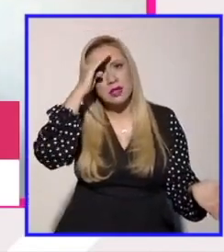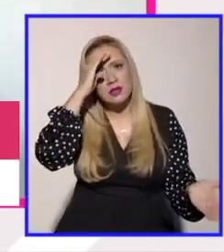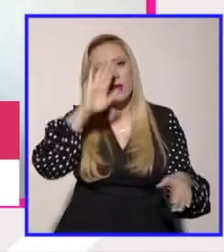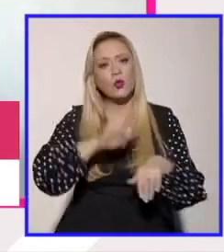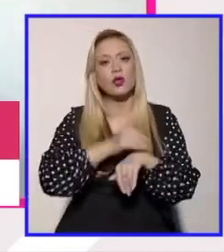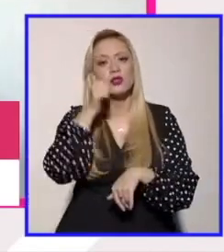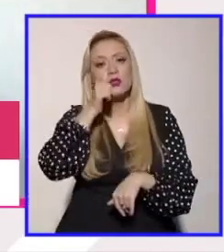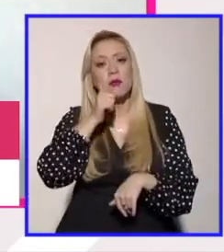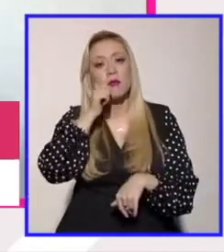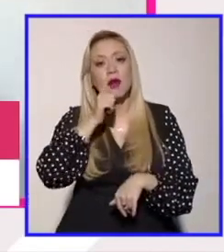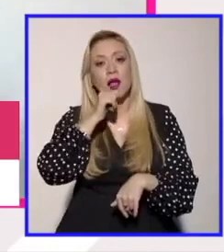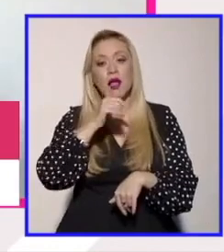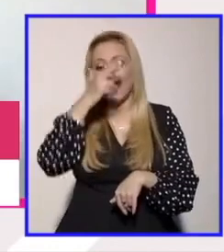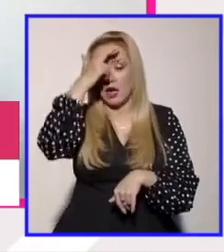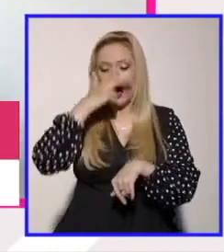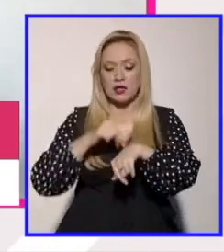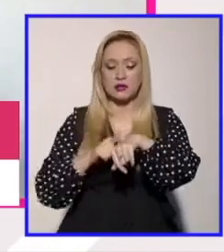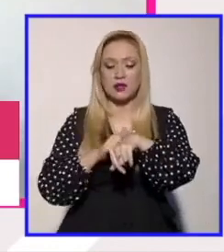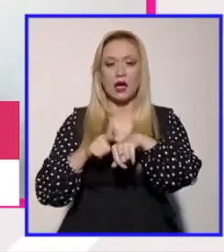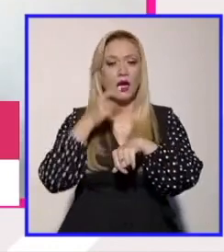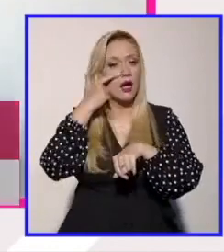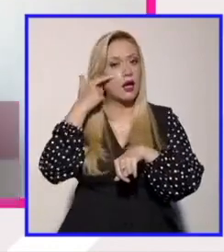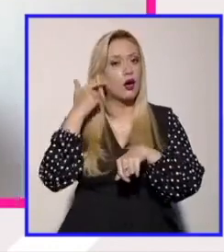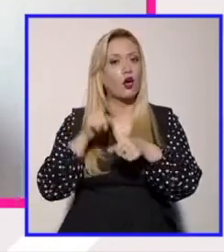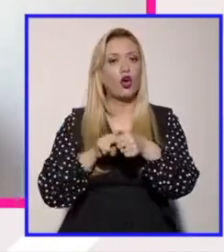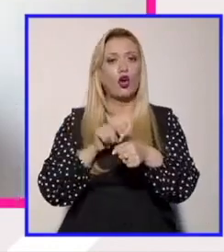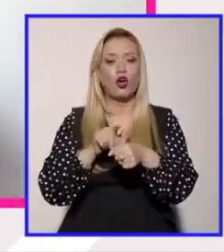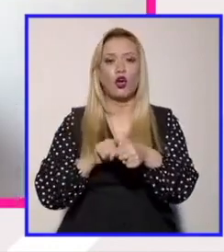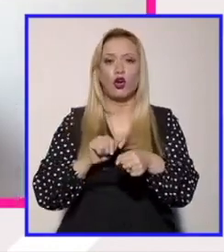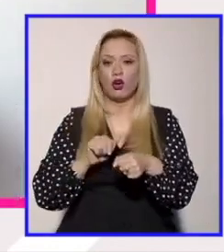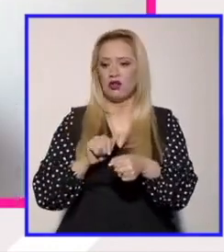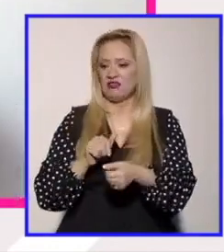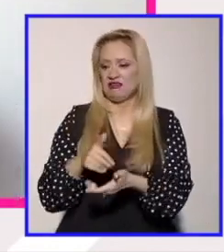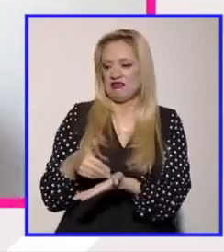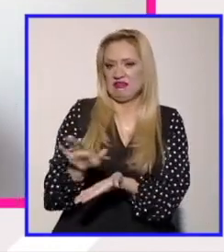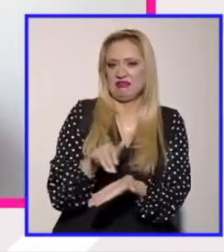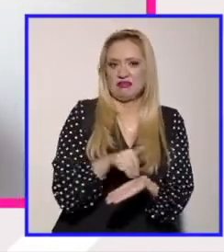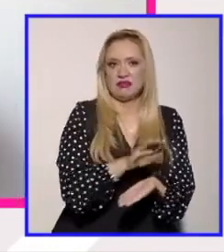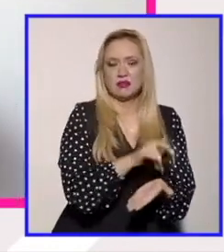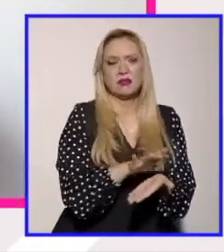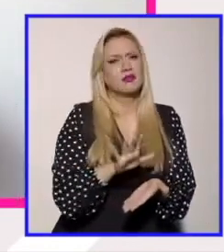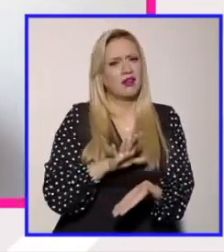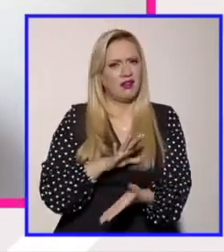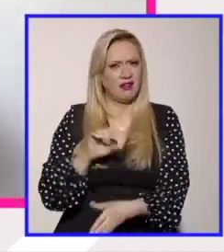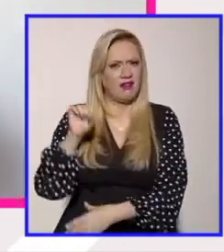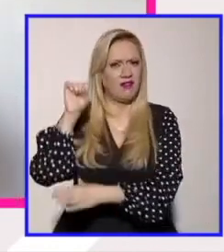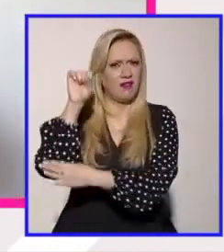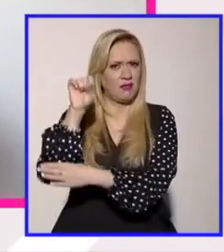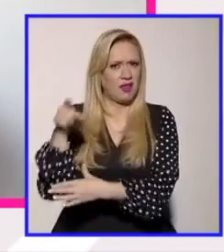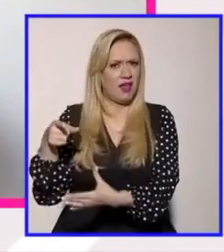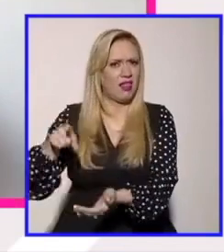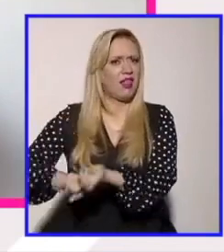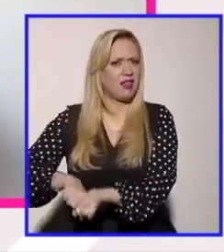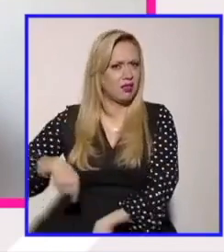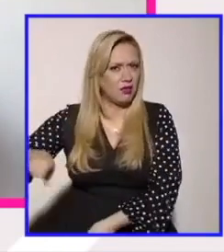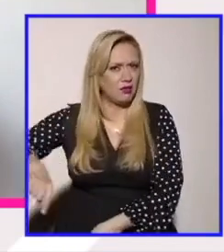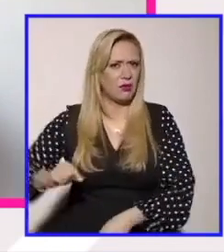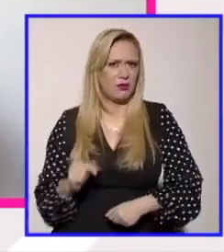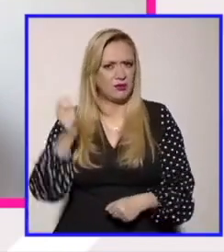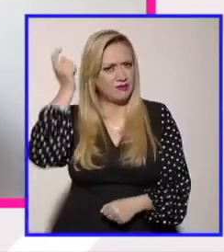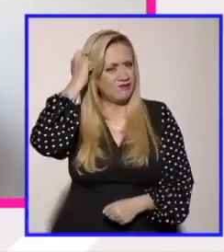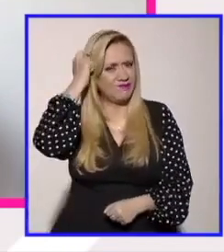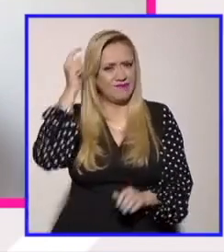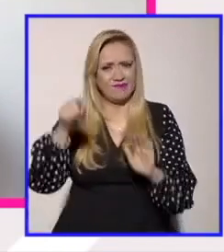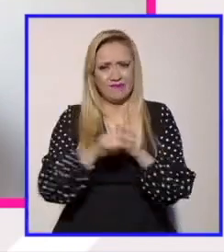sin embargo yo hablaba más como de lo que yo considero feminismo donde yo me posiciono tratando de